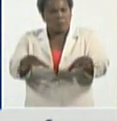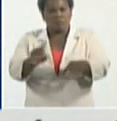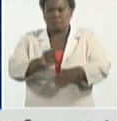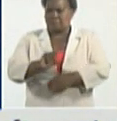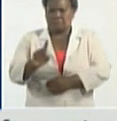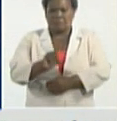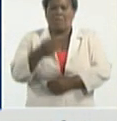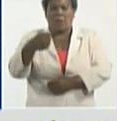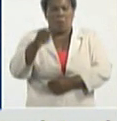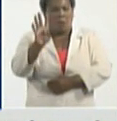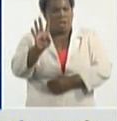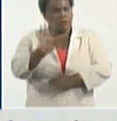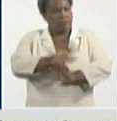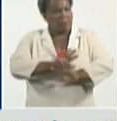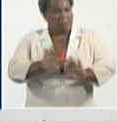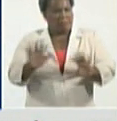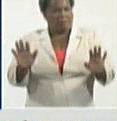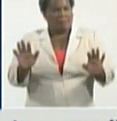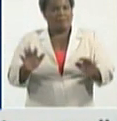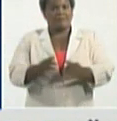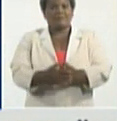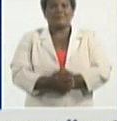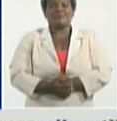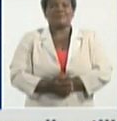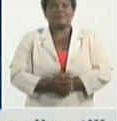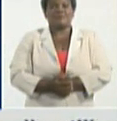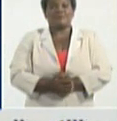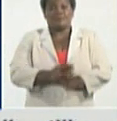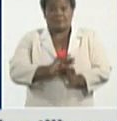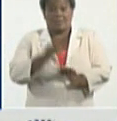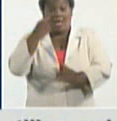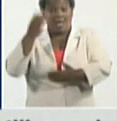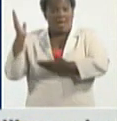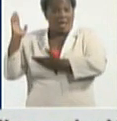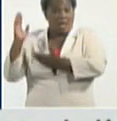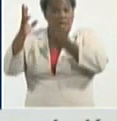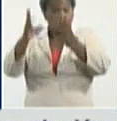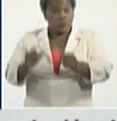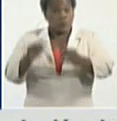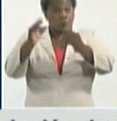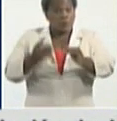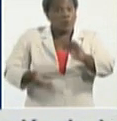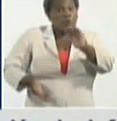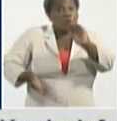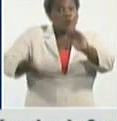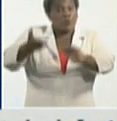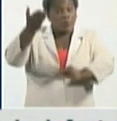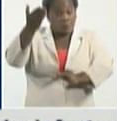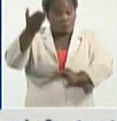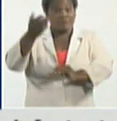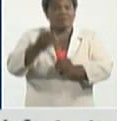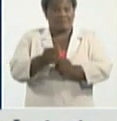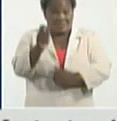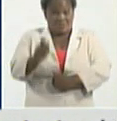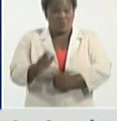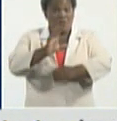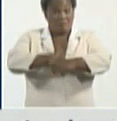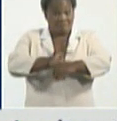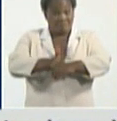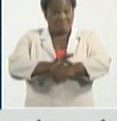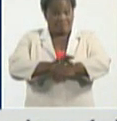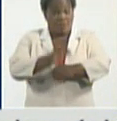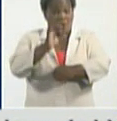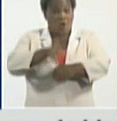territorio. De esta forma, y con este elevado comportamiento, del número de casos ayer, pues es natural,